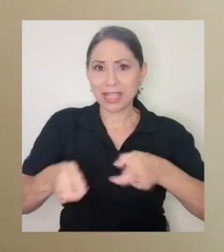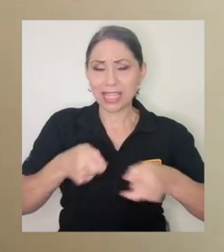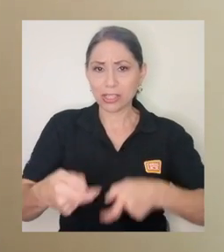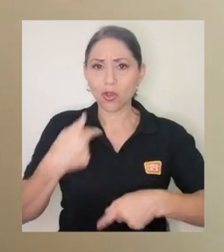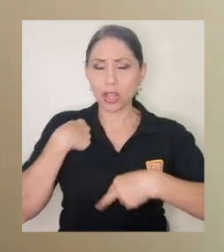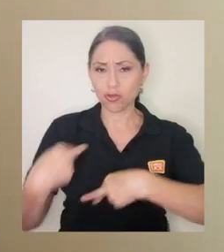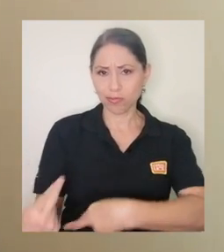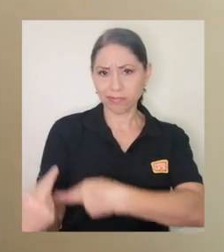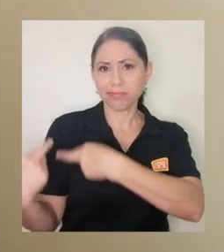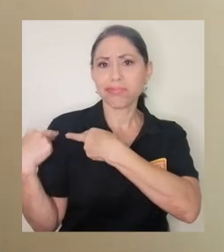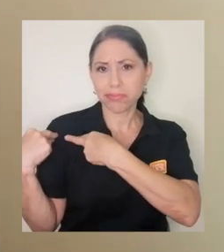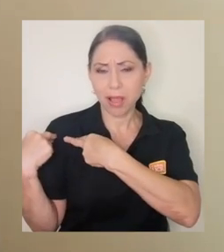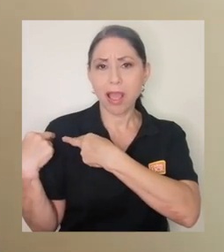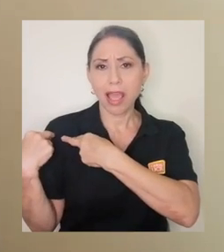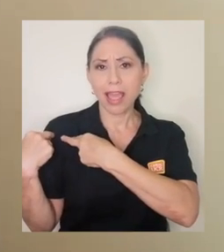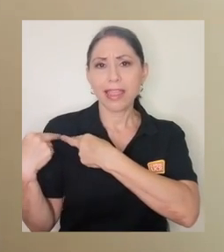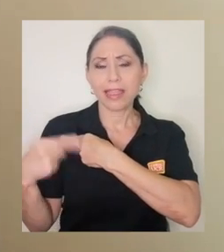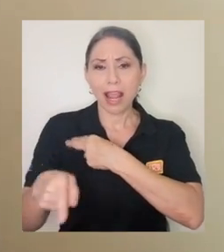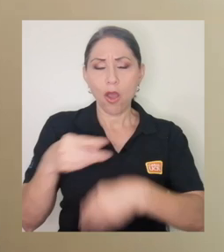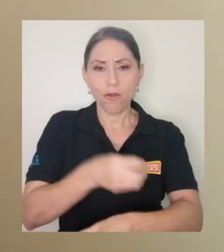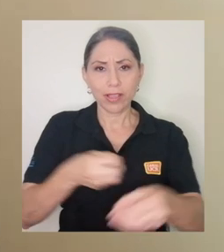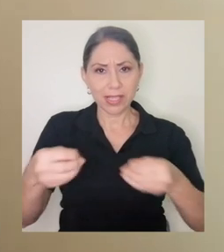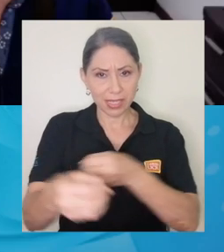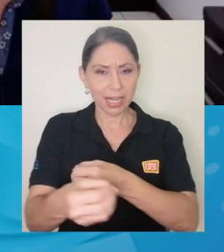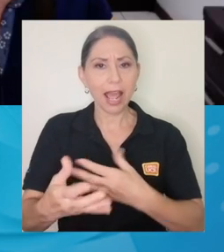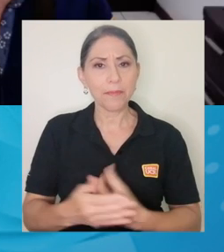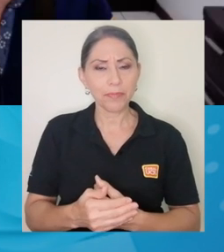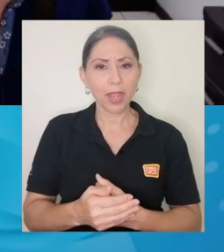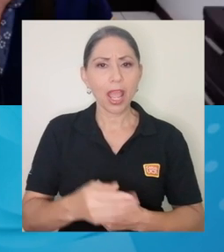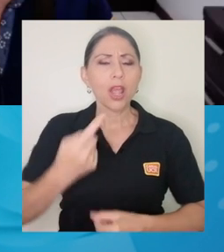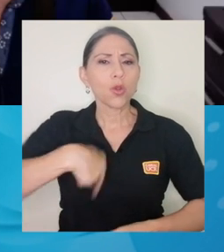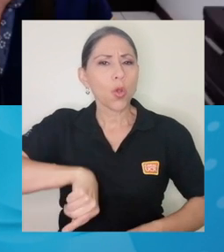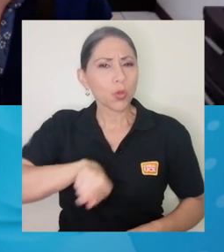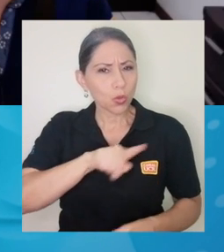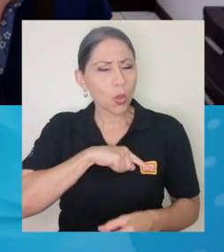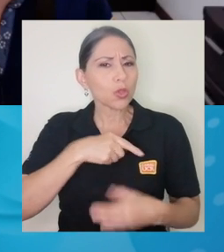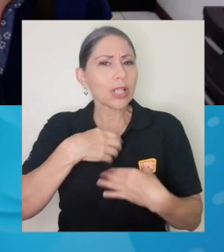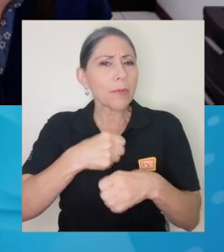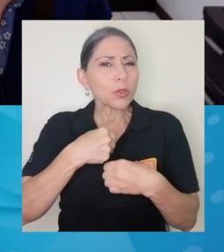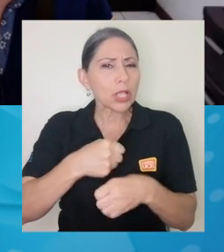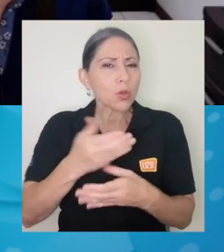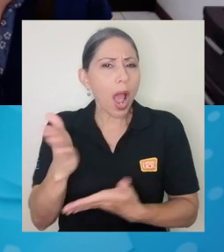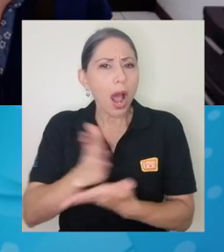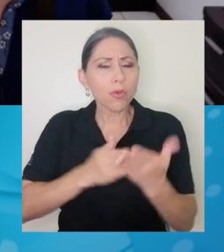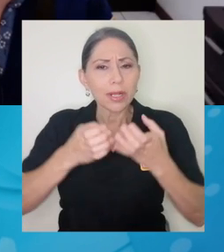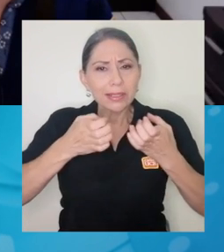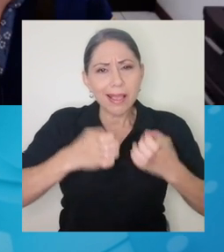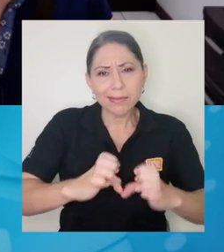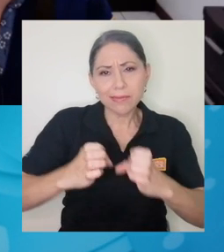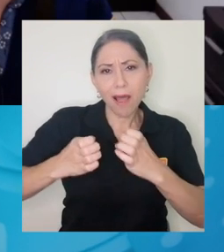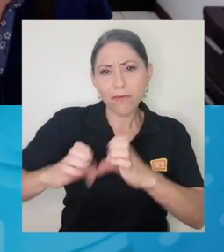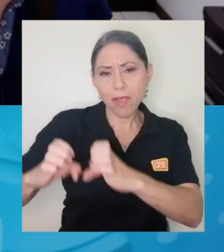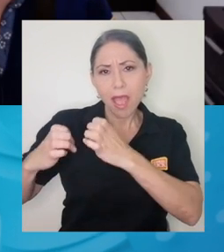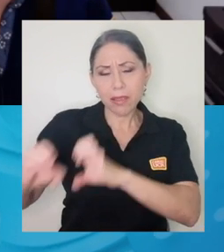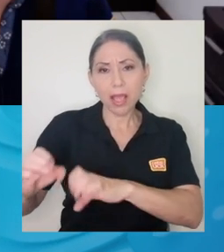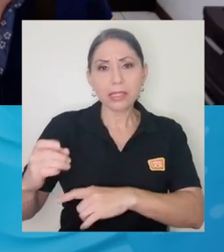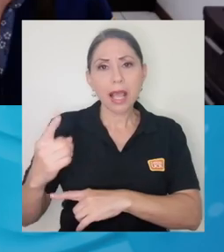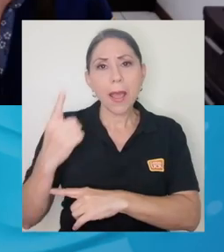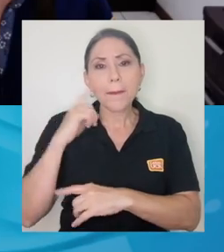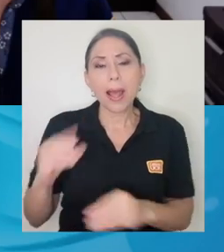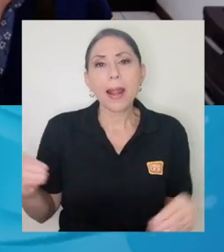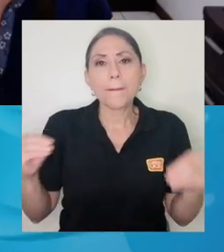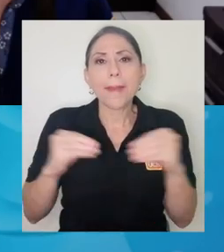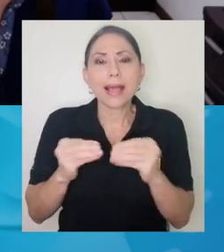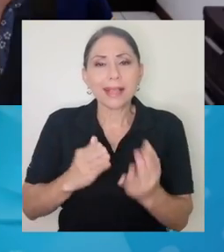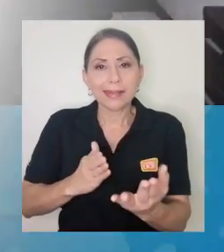a mí al cargo de la oficina. Hemos generado algunas estrategias para poder darle un poco más de